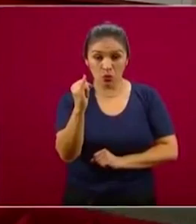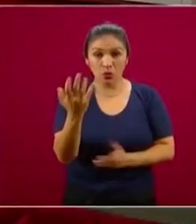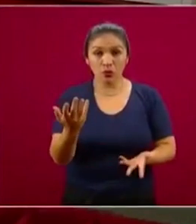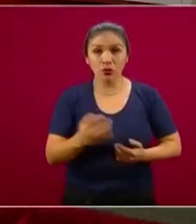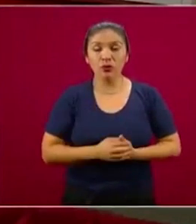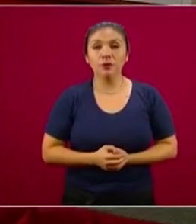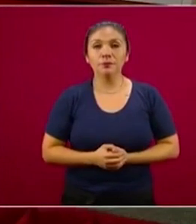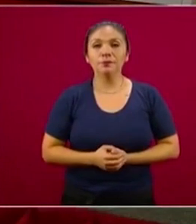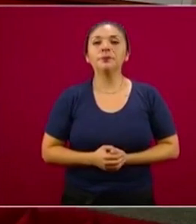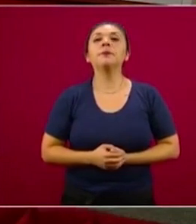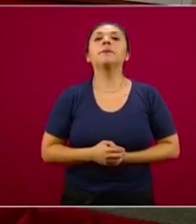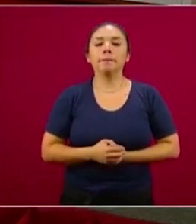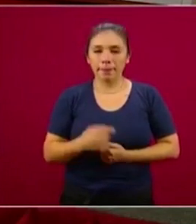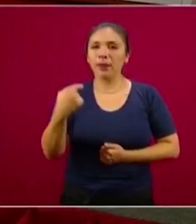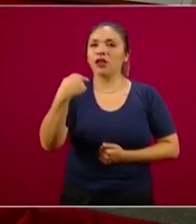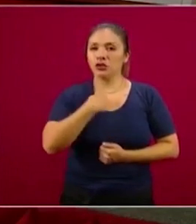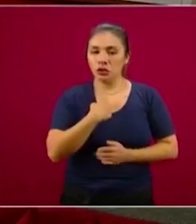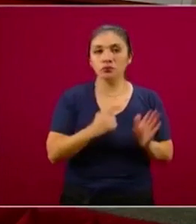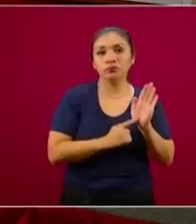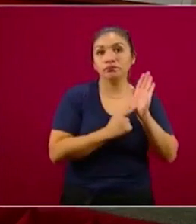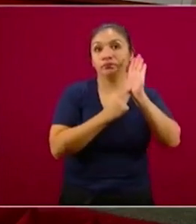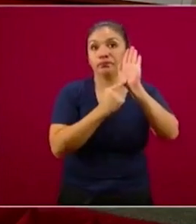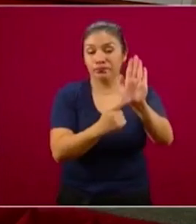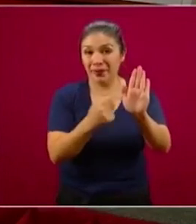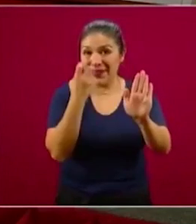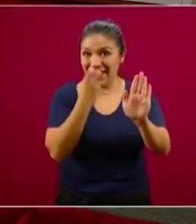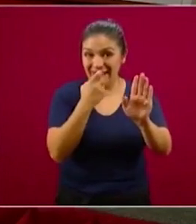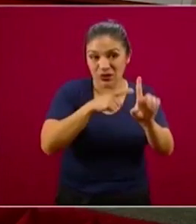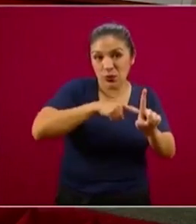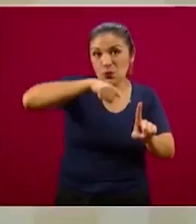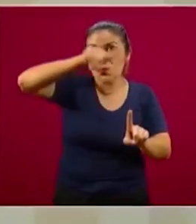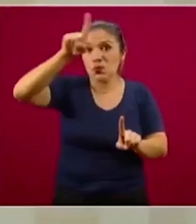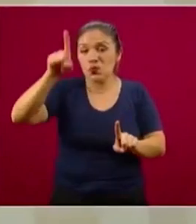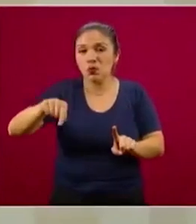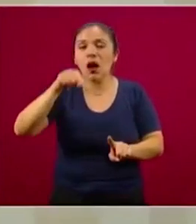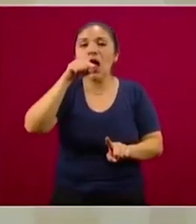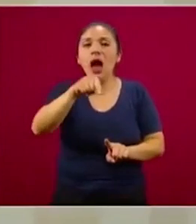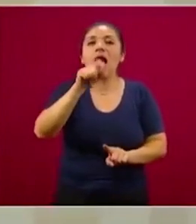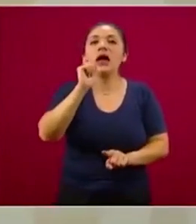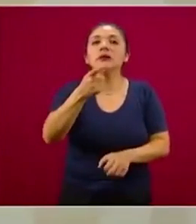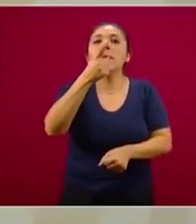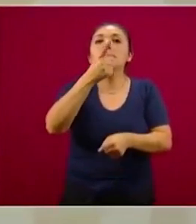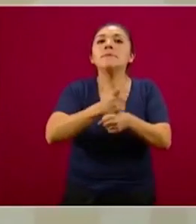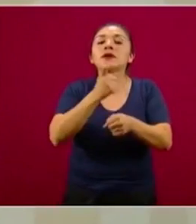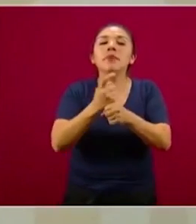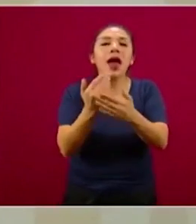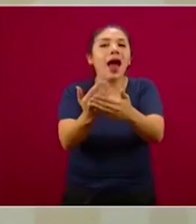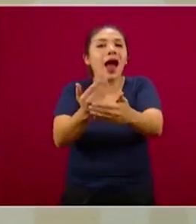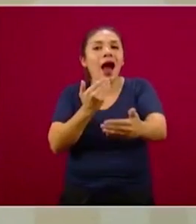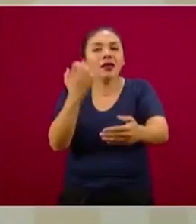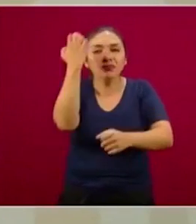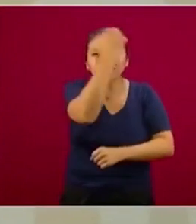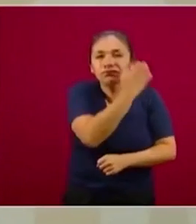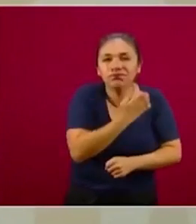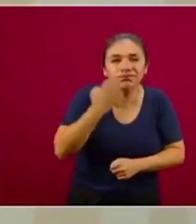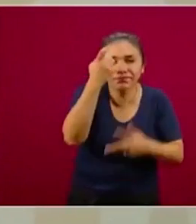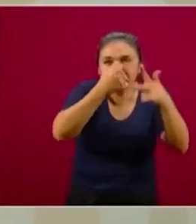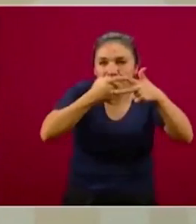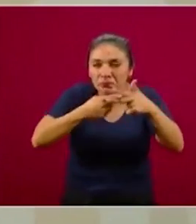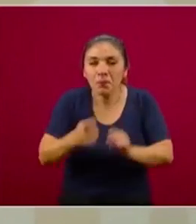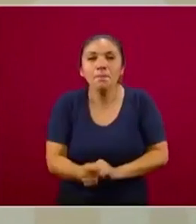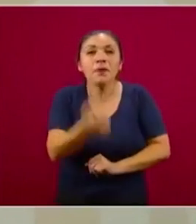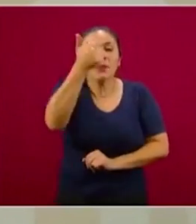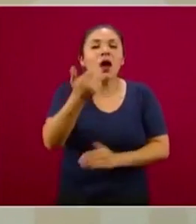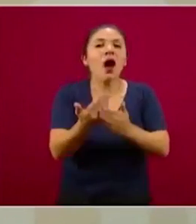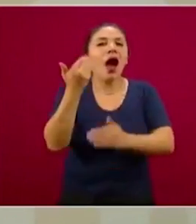Esa curva que presentamos de origen estaba basada en la primera predicción que se hizo al inicio de